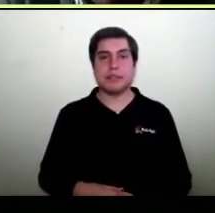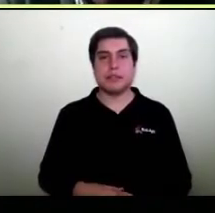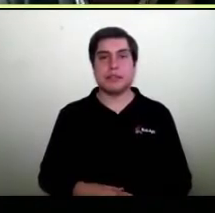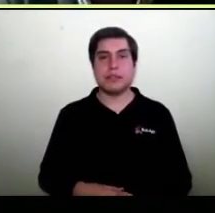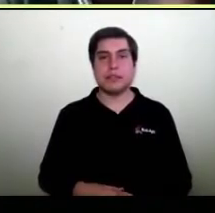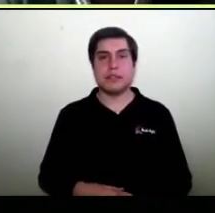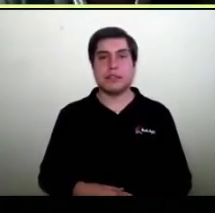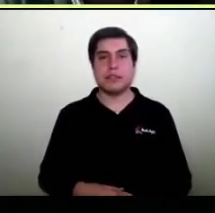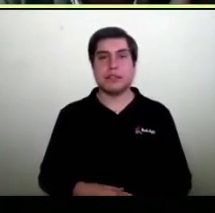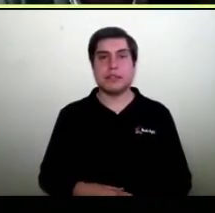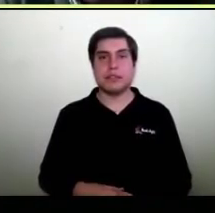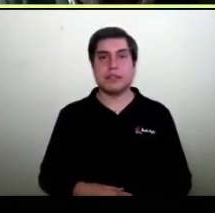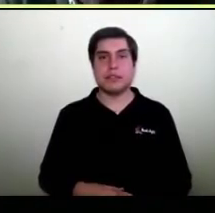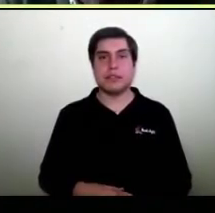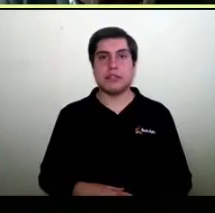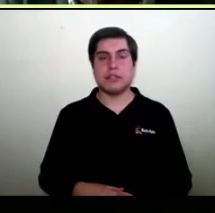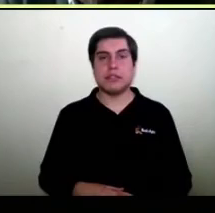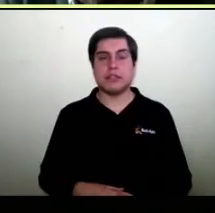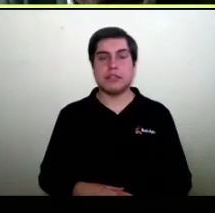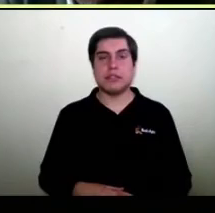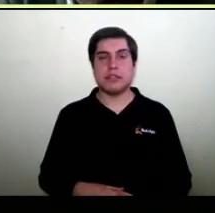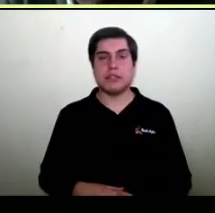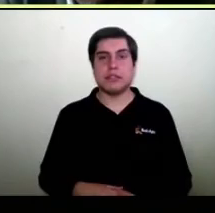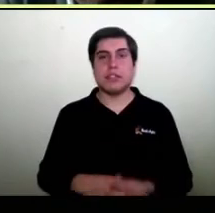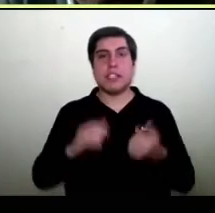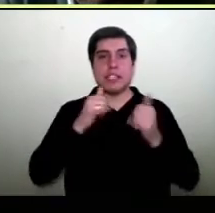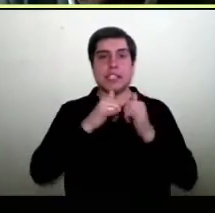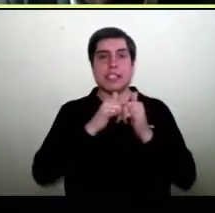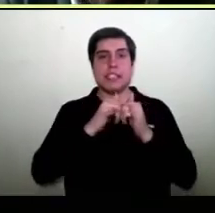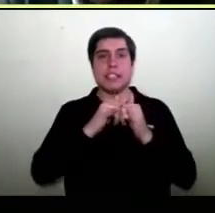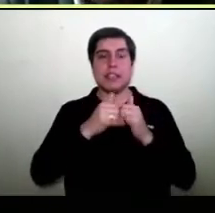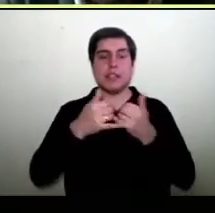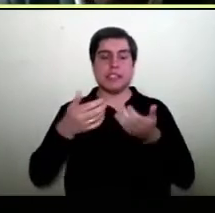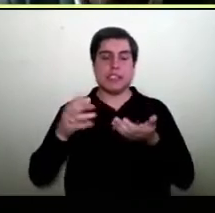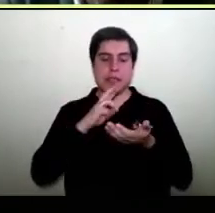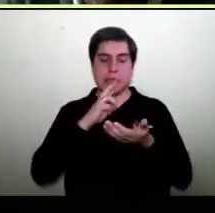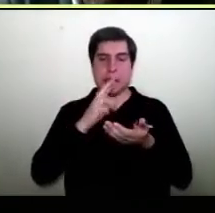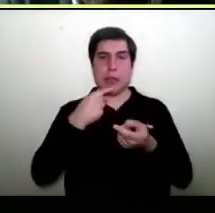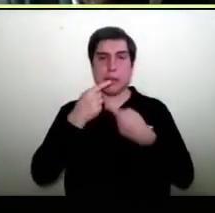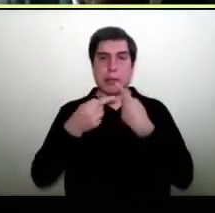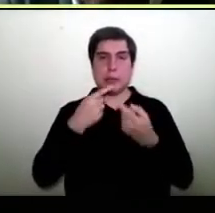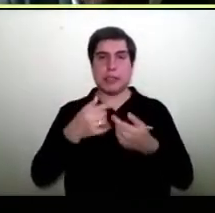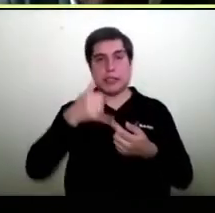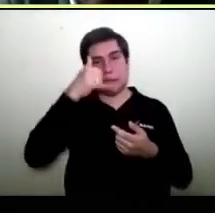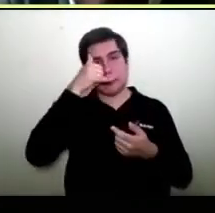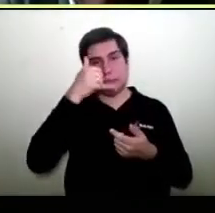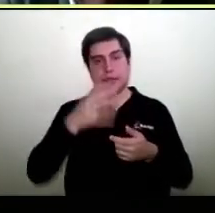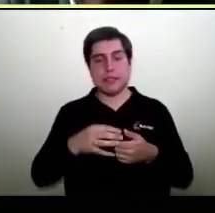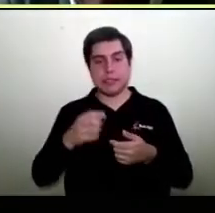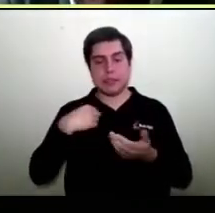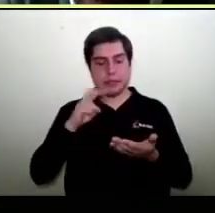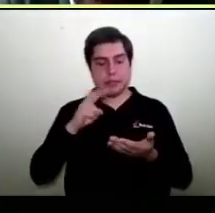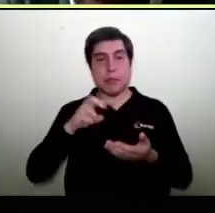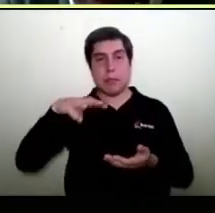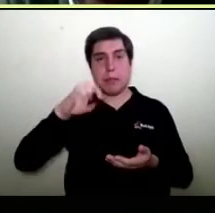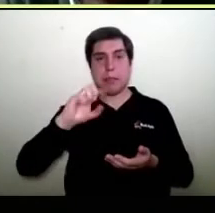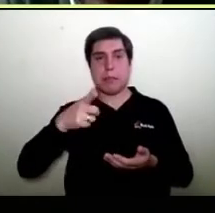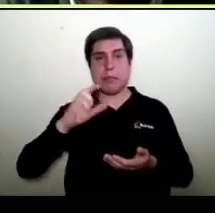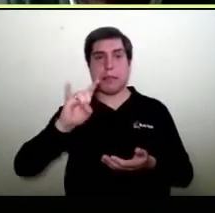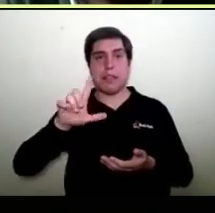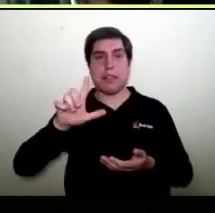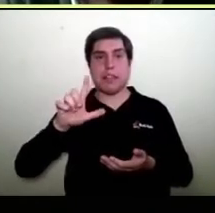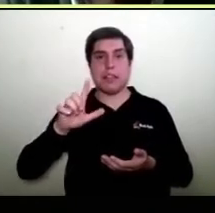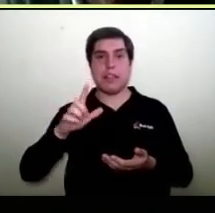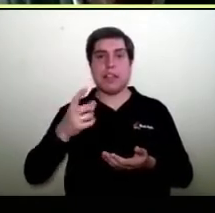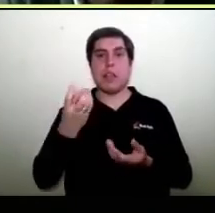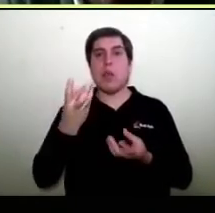Me van a disculpar que baje porque me llegan al WhatsApp las preguntas, así que acá están llegando. Pregunta Miguel, ¿cuál es